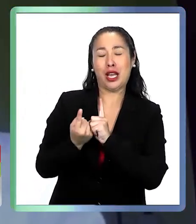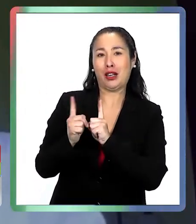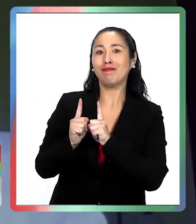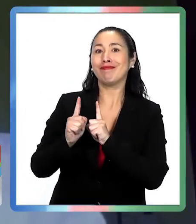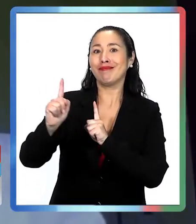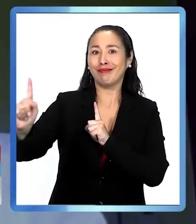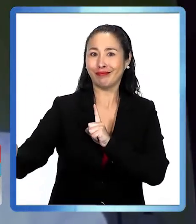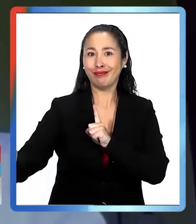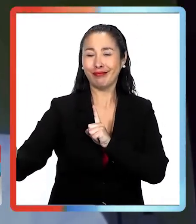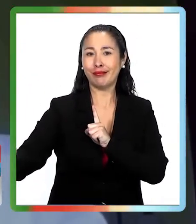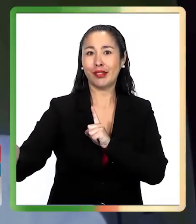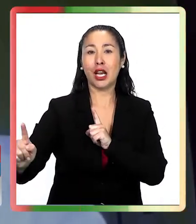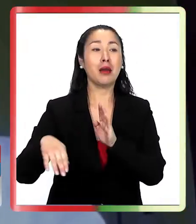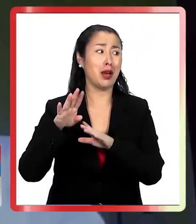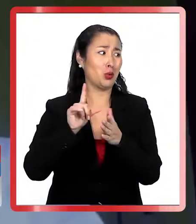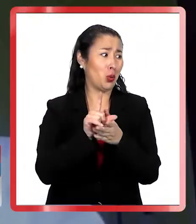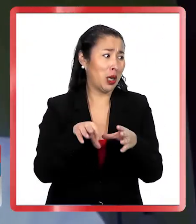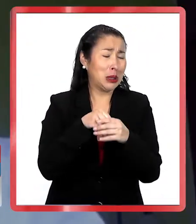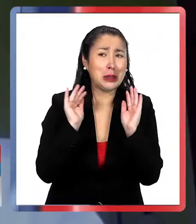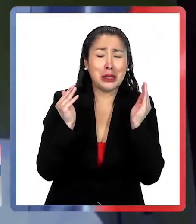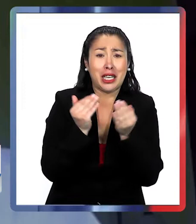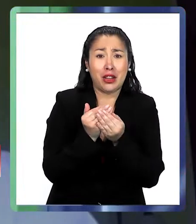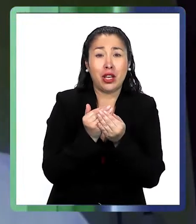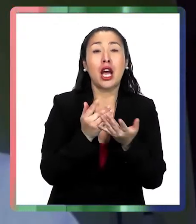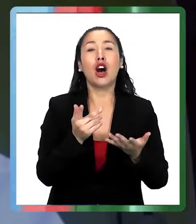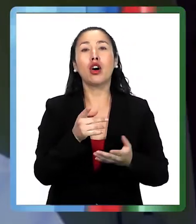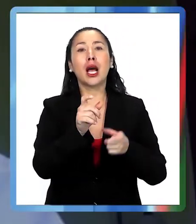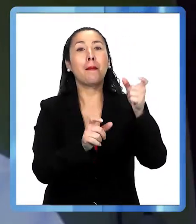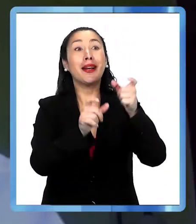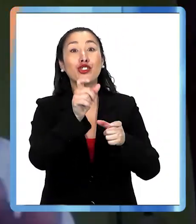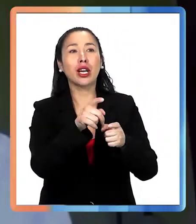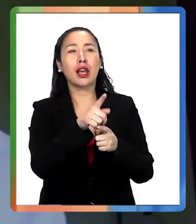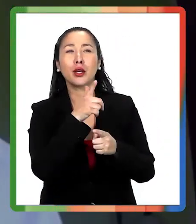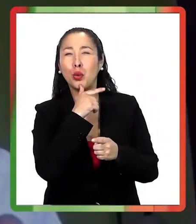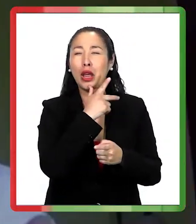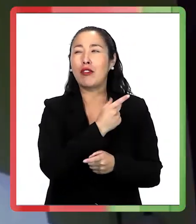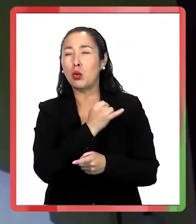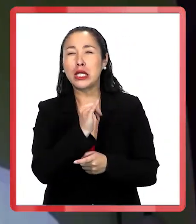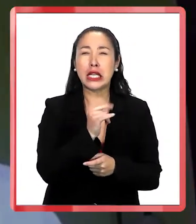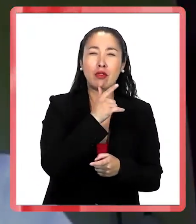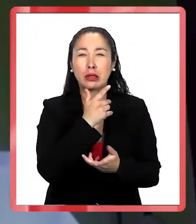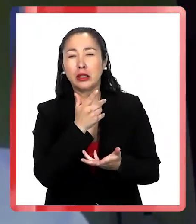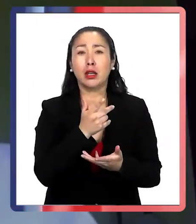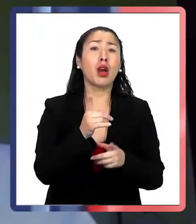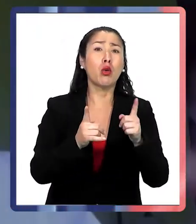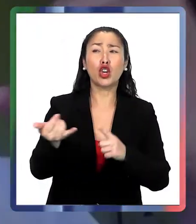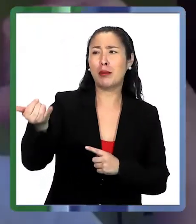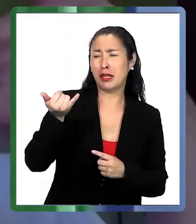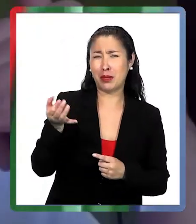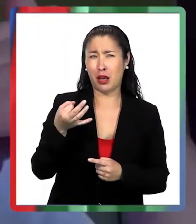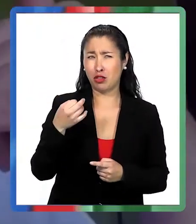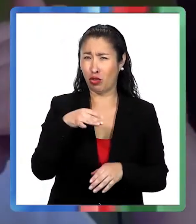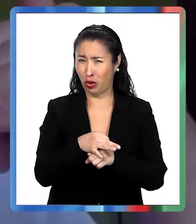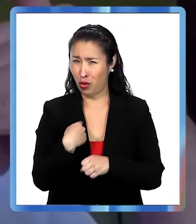que estés conmigo, y sobre todo en un interior. Ahora, ¿qué le podemos decir a la persona que está indecisa? Hay mucha gente que me llama, doctor,